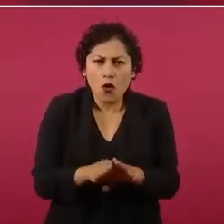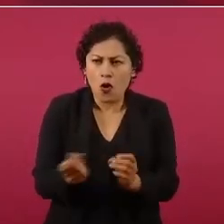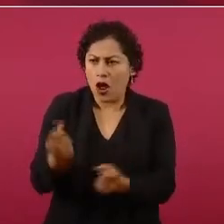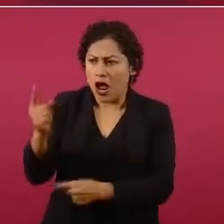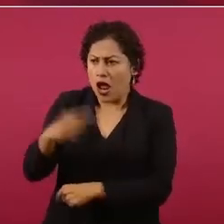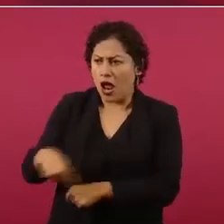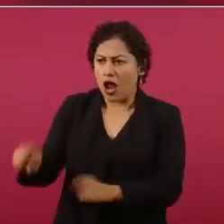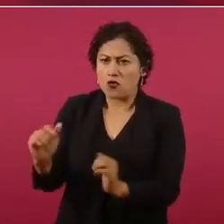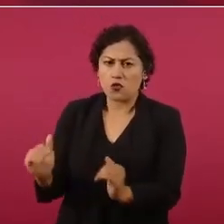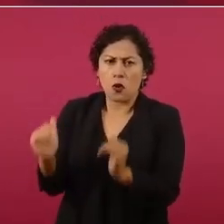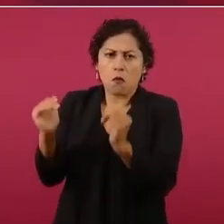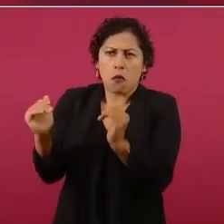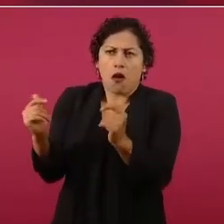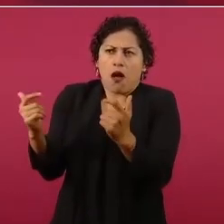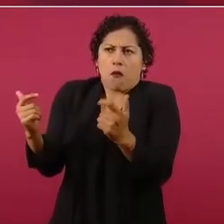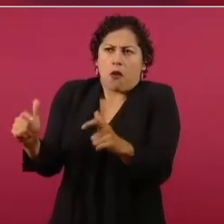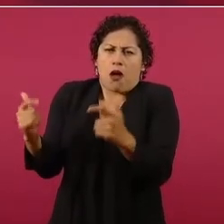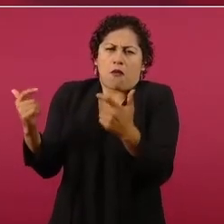más indispensable.